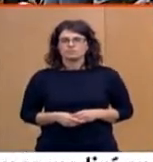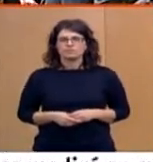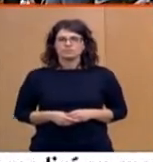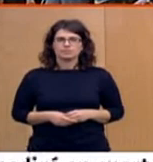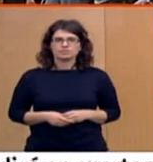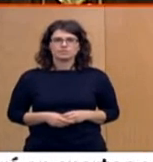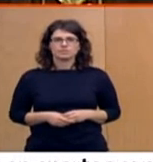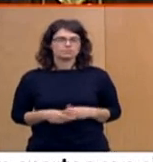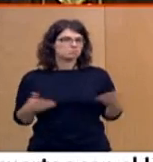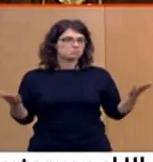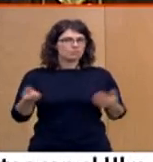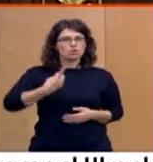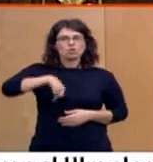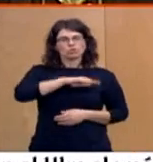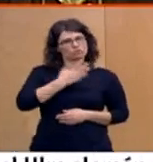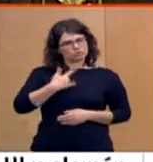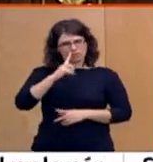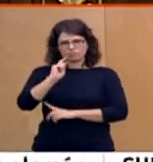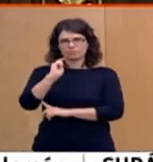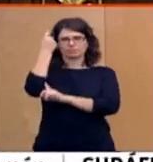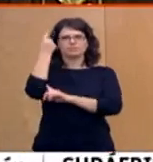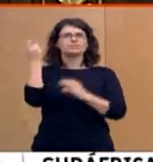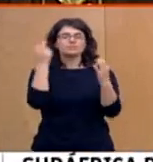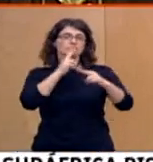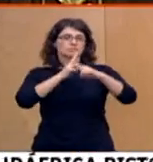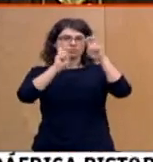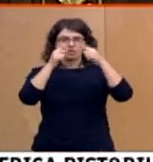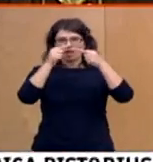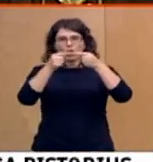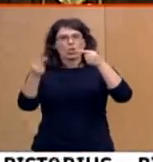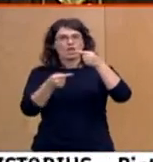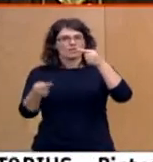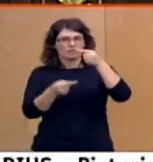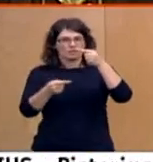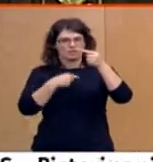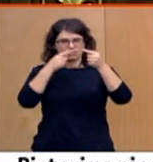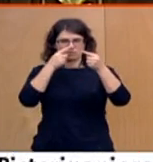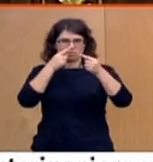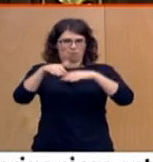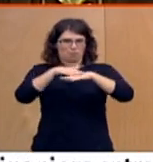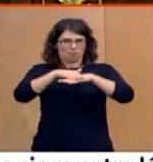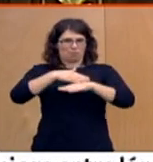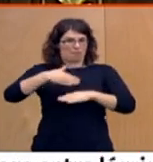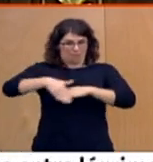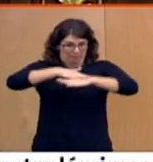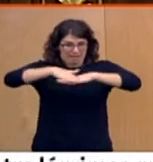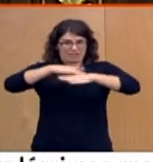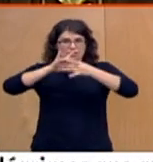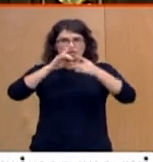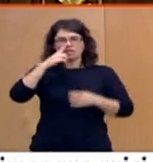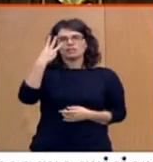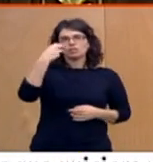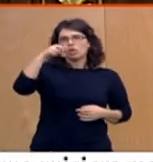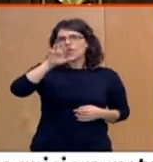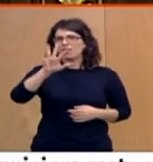conseguido reducir el llamado déficit estructural primario en tres puntos y medio del PIB, que es